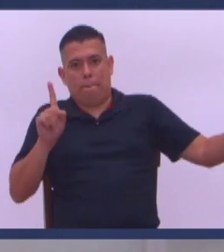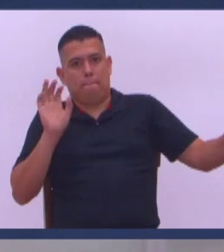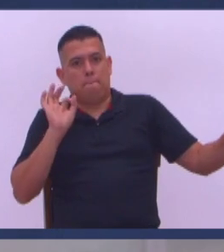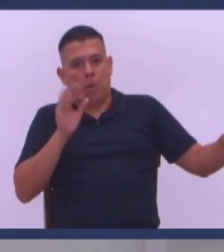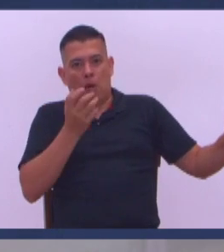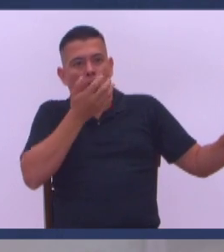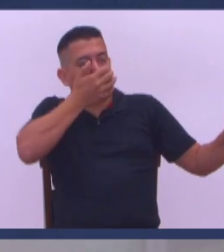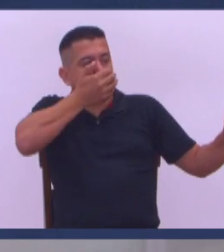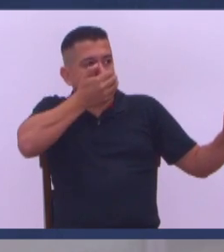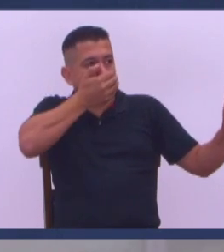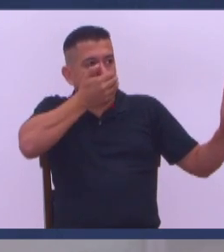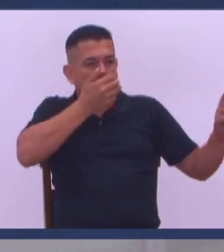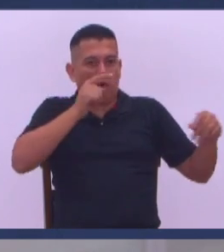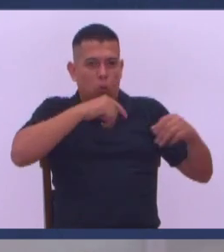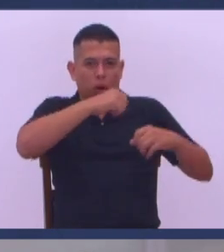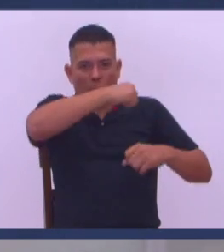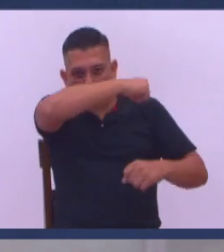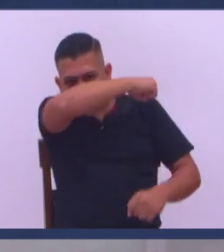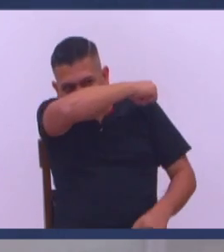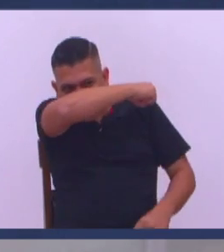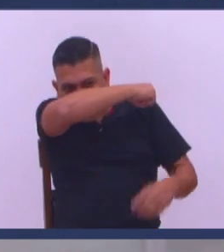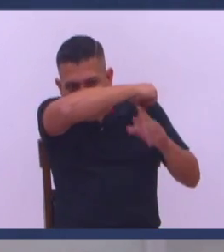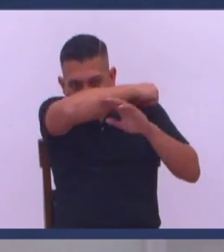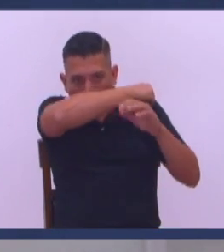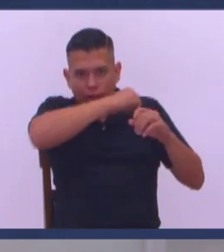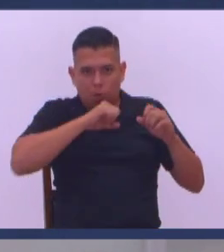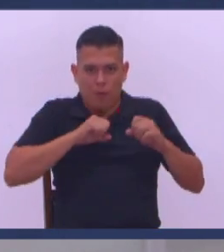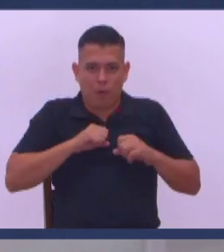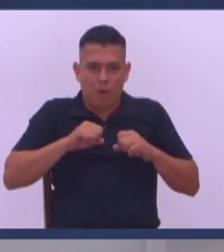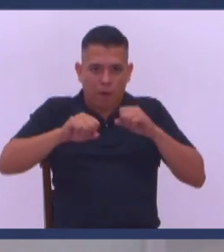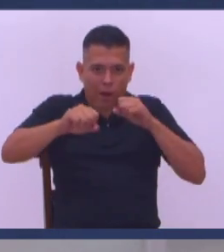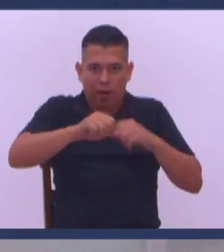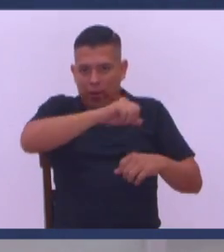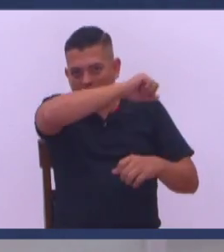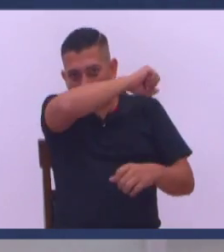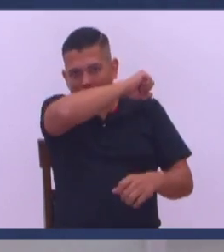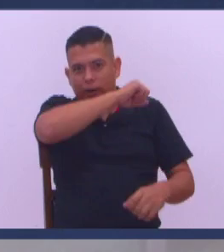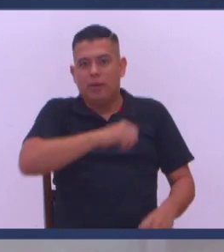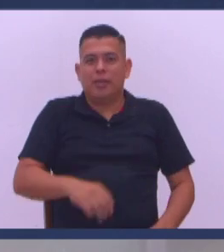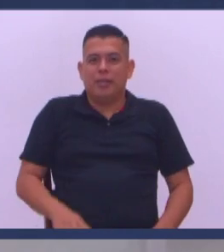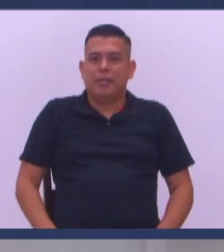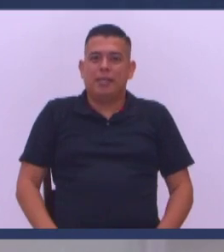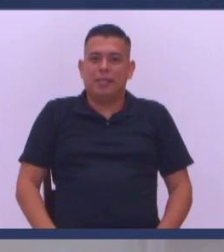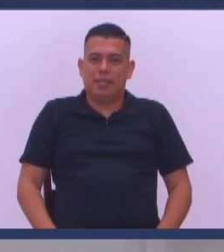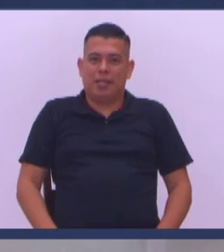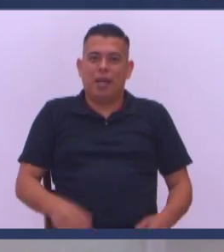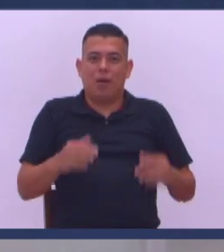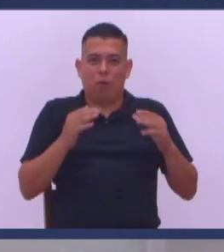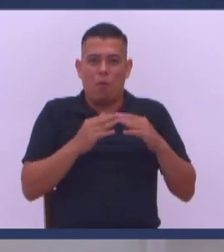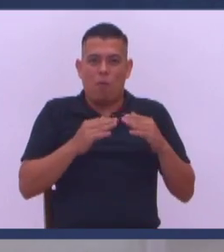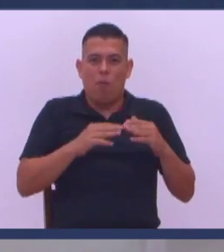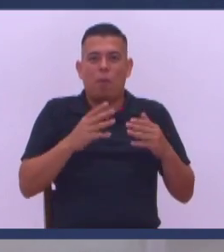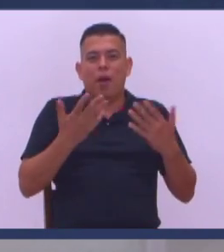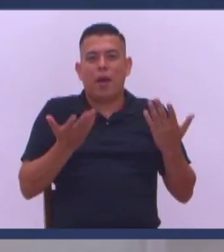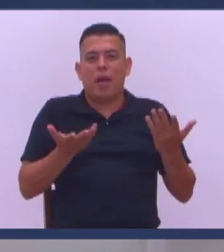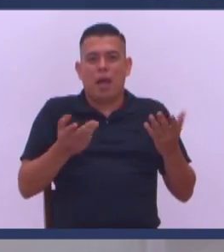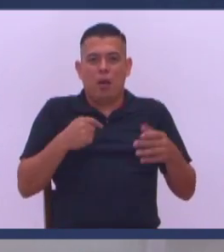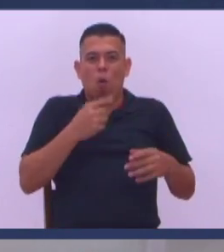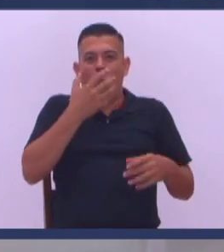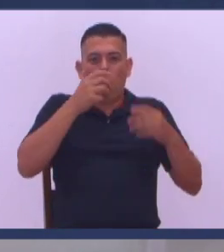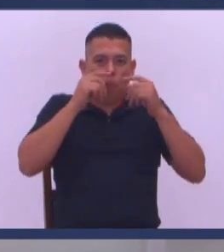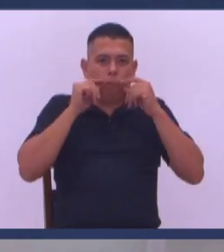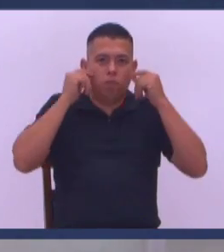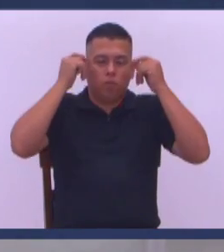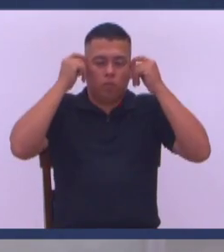Cúbrase la boca Como Batman Se un héroe Dice tose como Batman Ok Dice ponte algo Ok Y los otros Que andan con la